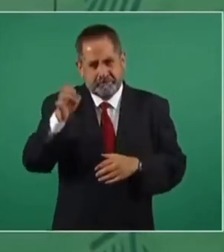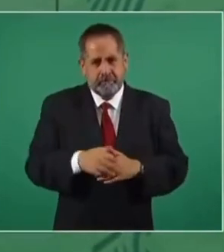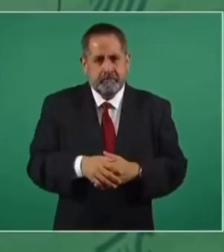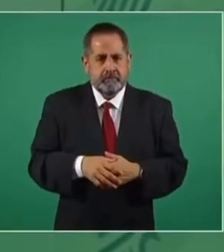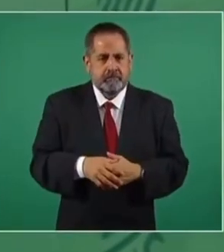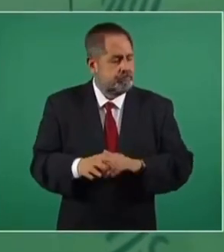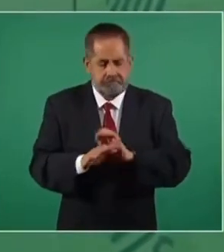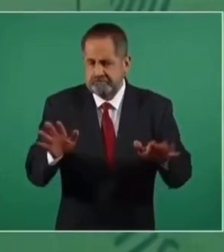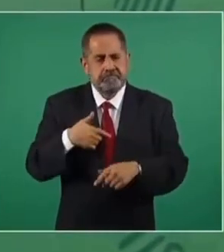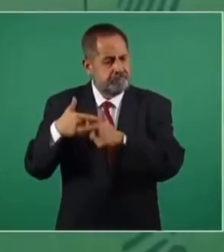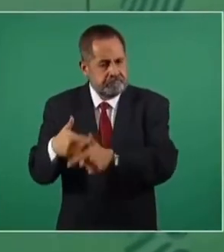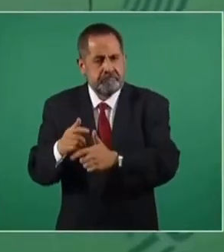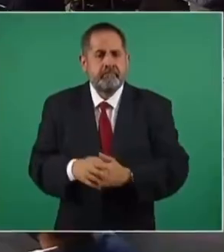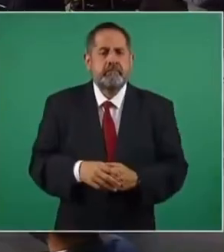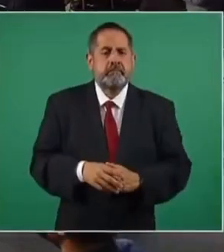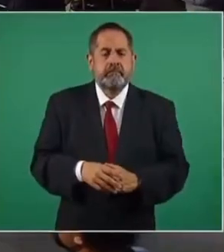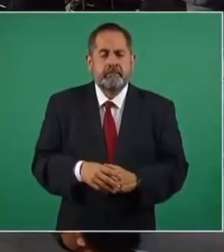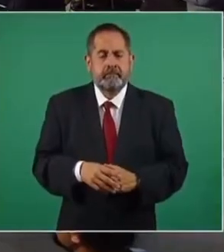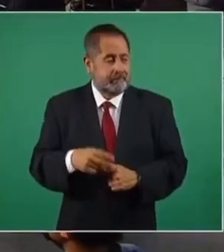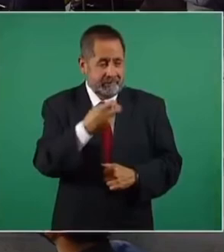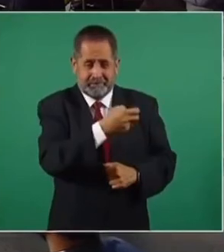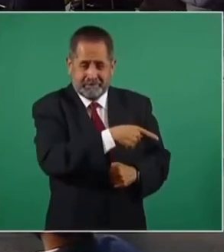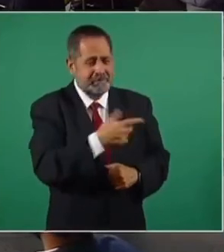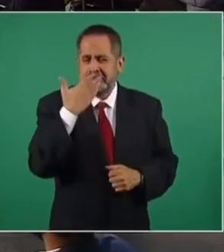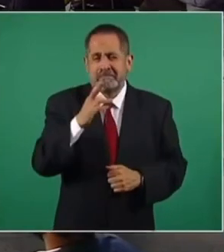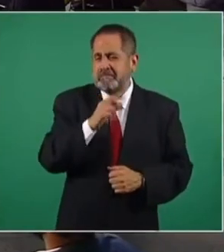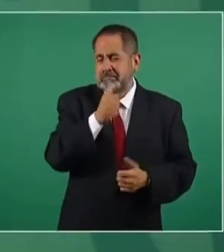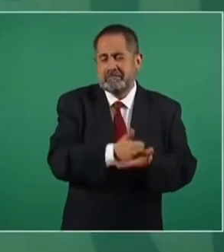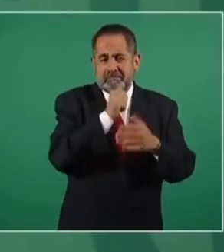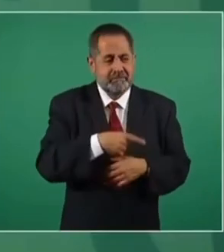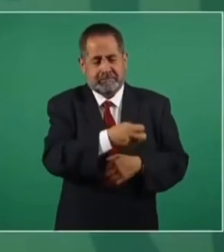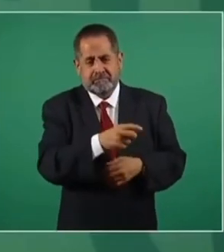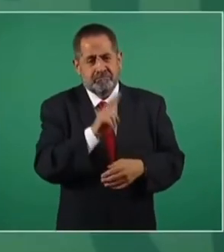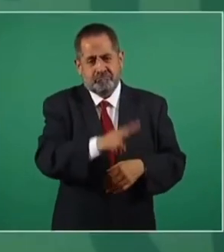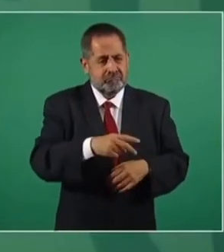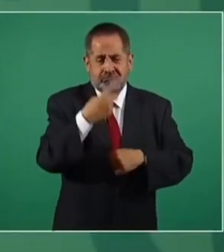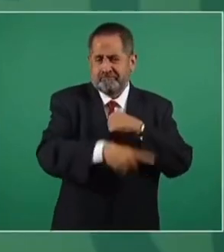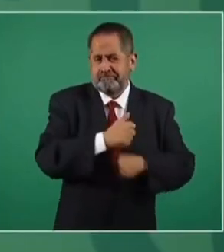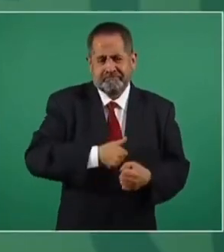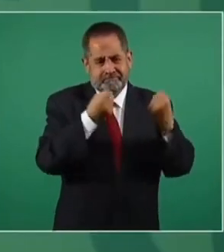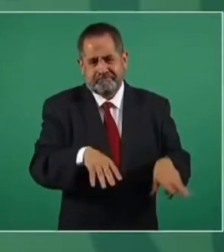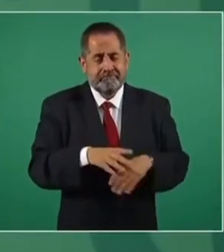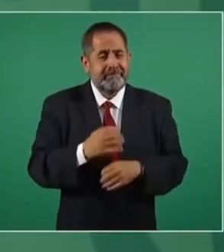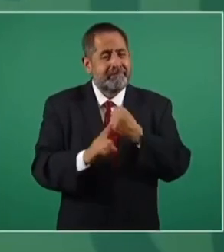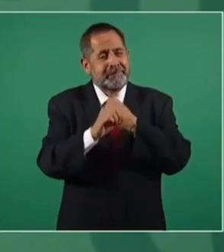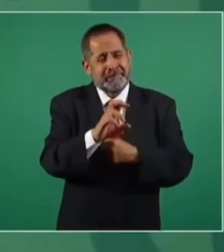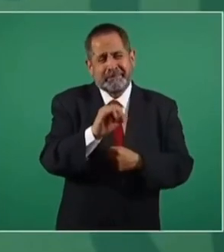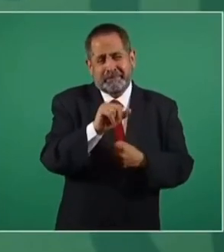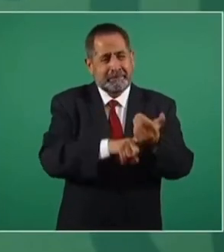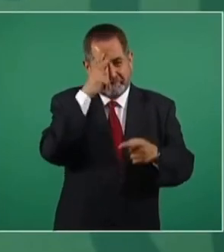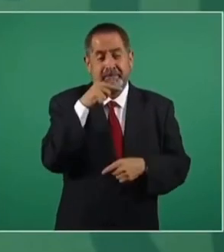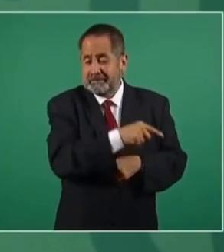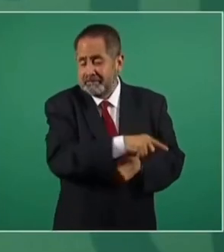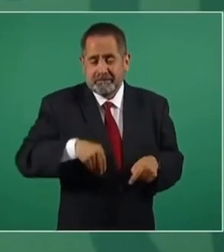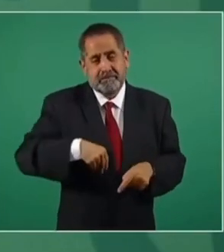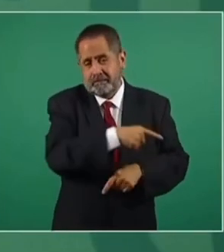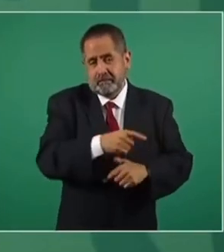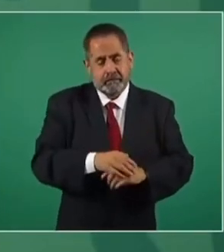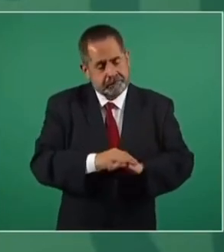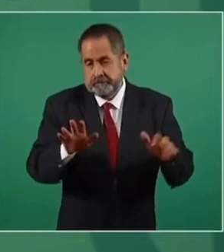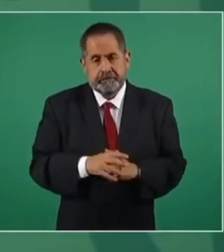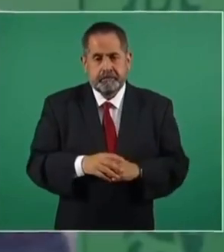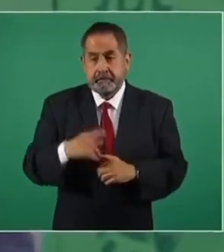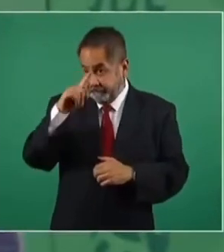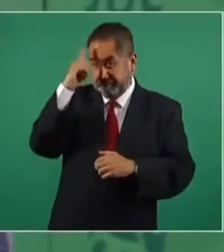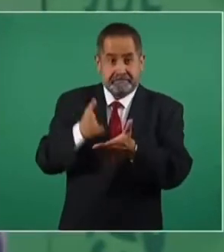porque ya no vamos a seguir con eso. Eso no da resultado. Eso nos hizo mucho daño. Eso causó la crisis de México. Entonces,